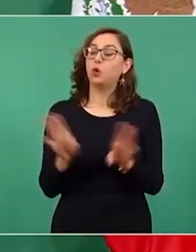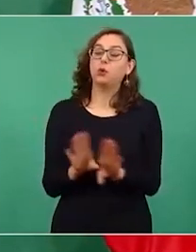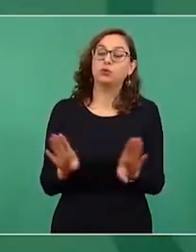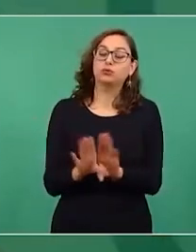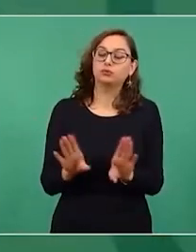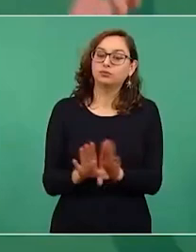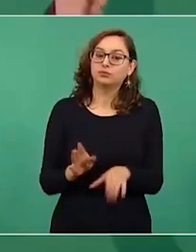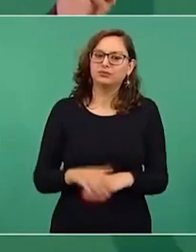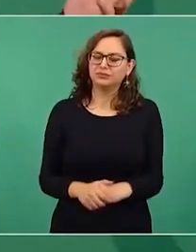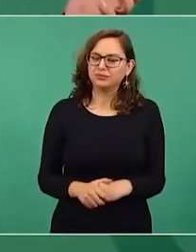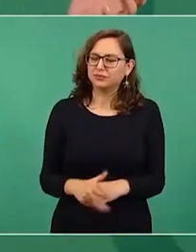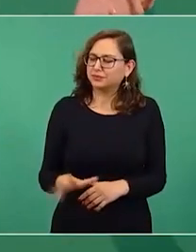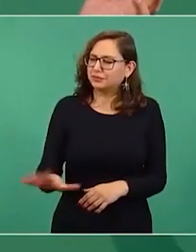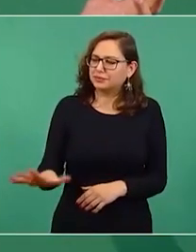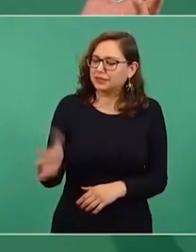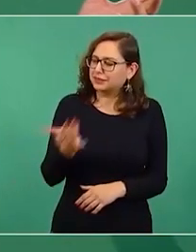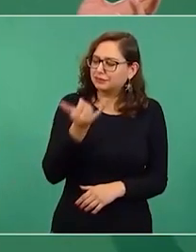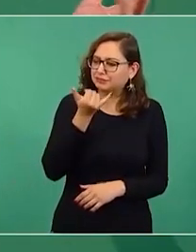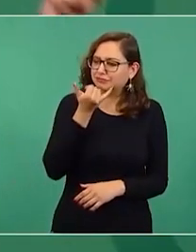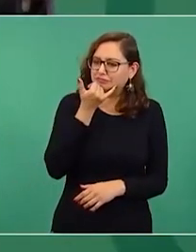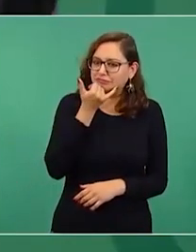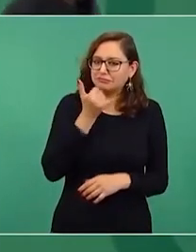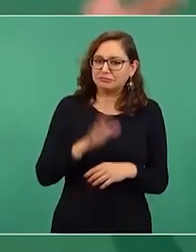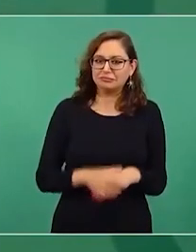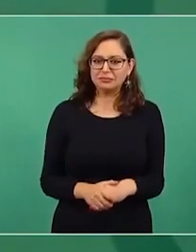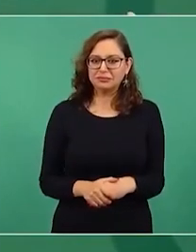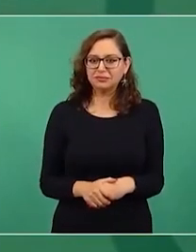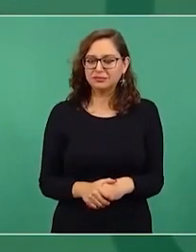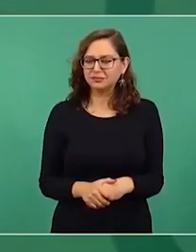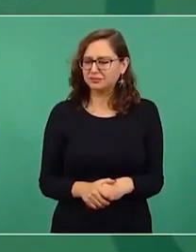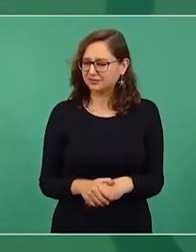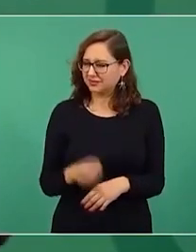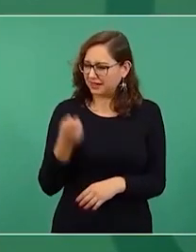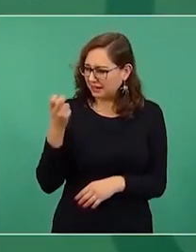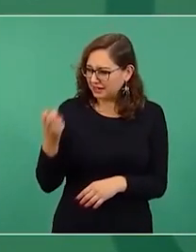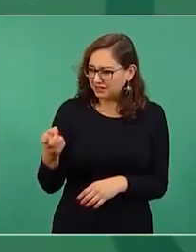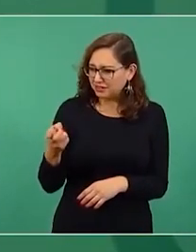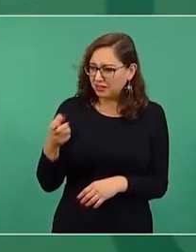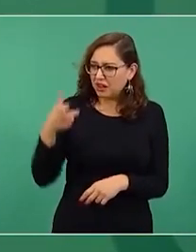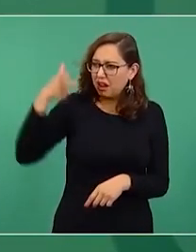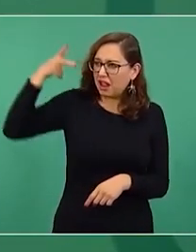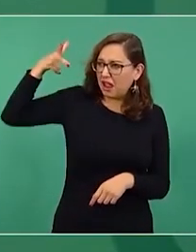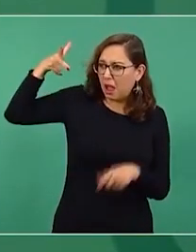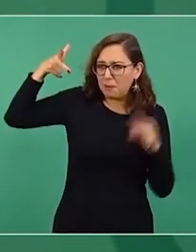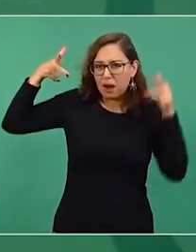habiendo muchísimas otras necesidades?